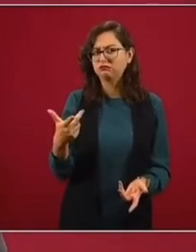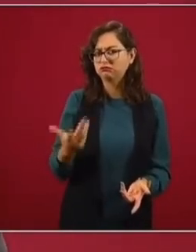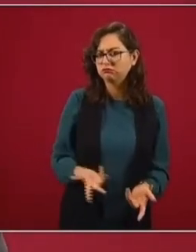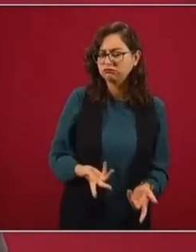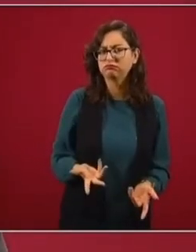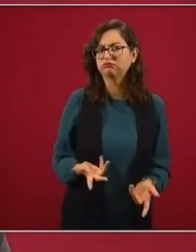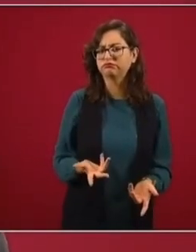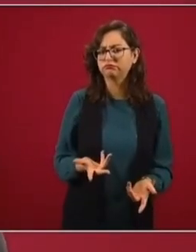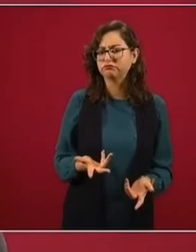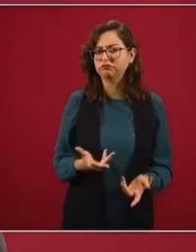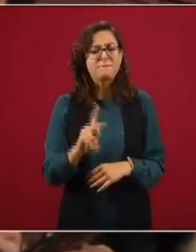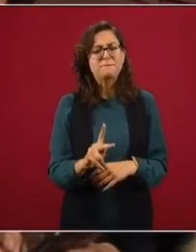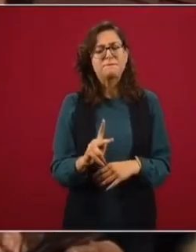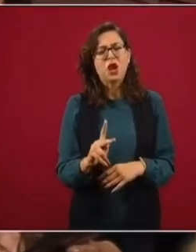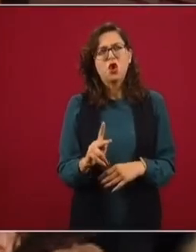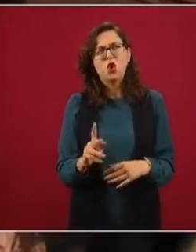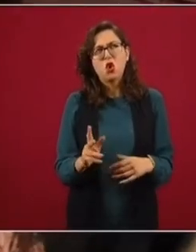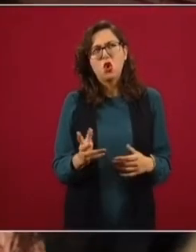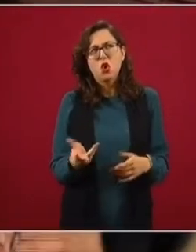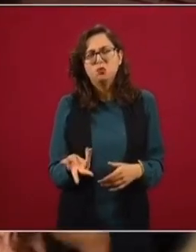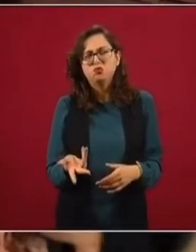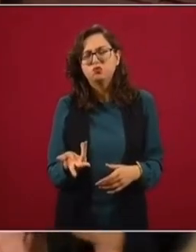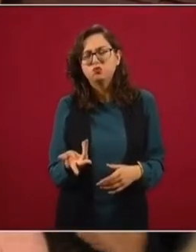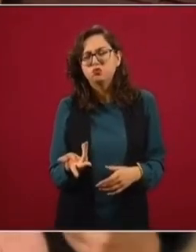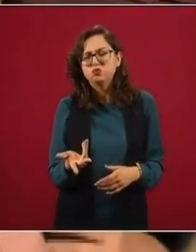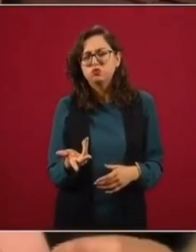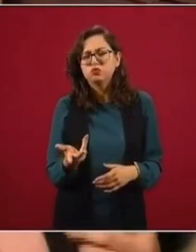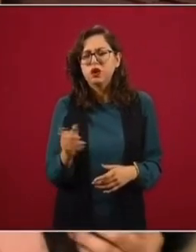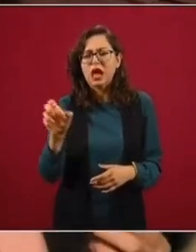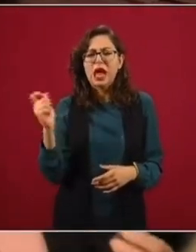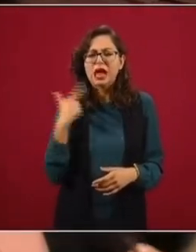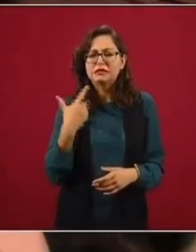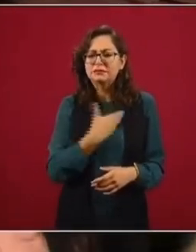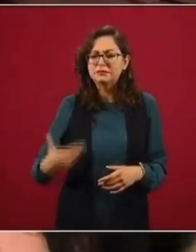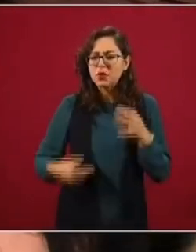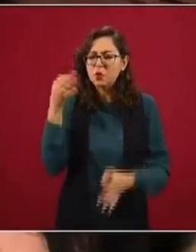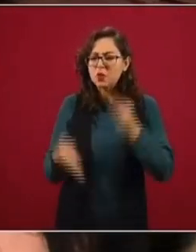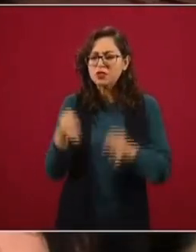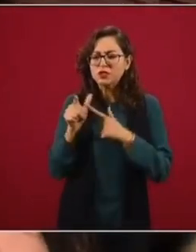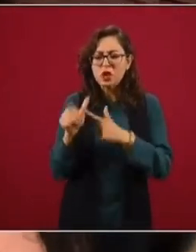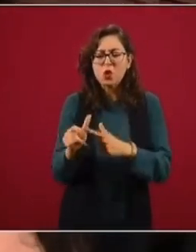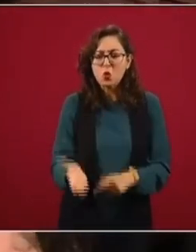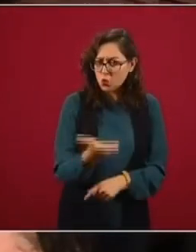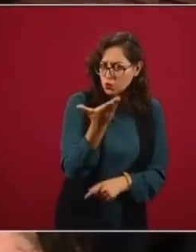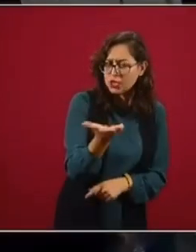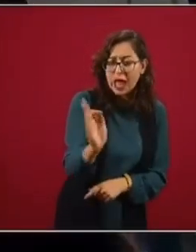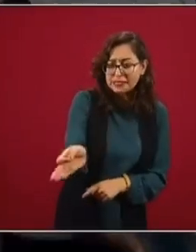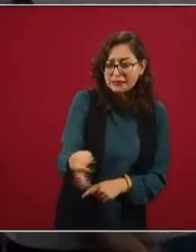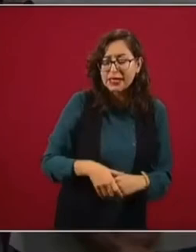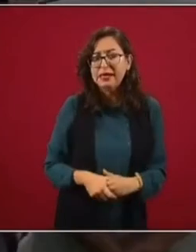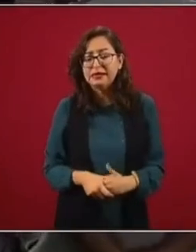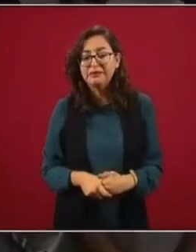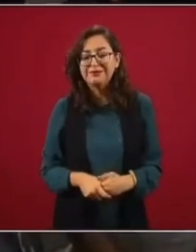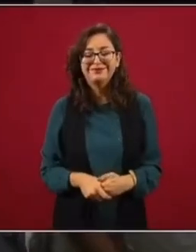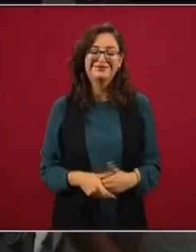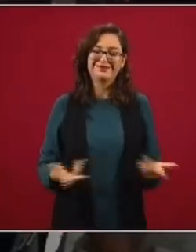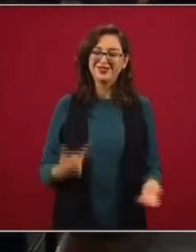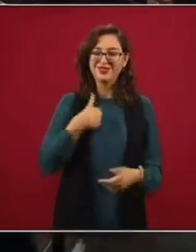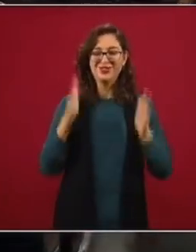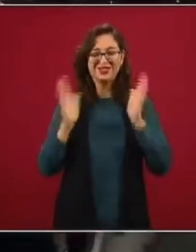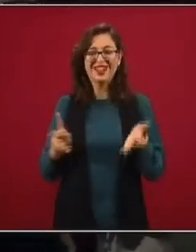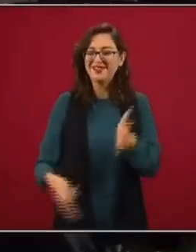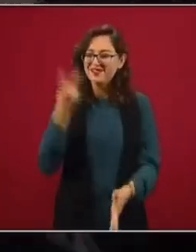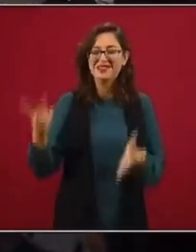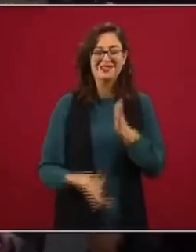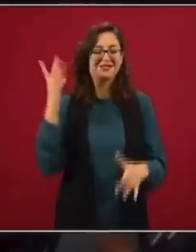jugarreta. Si en algún momento sí se le tiene que seguir un proceso a los expresidentes, ¿usted lo avalaría? es que desde mi punto de